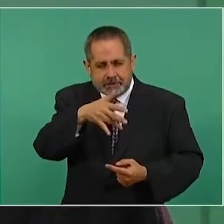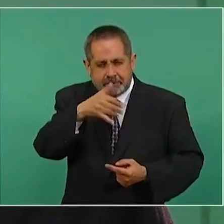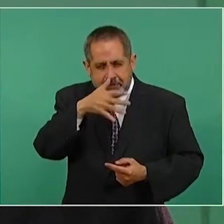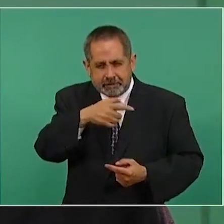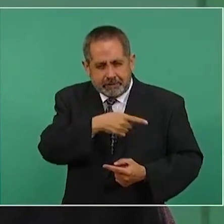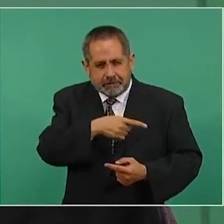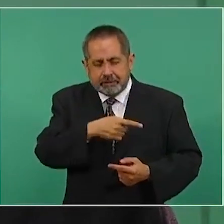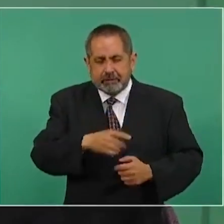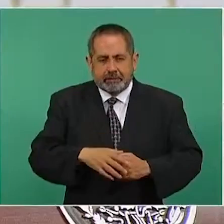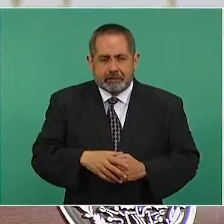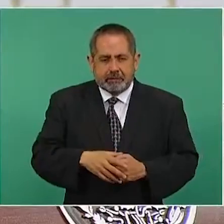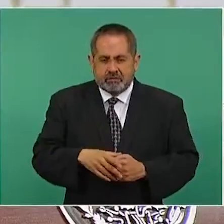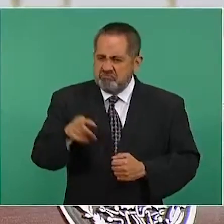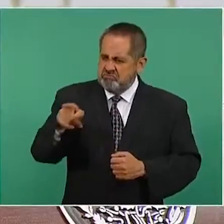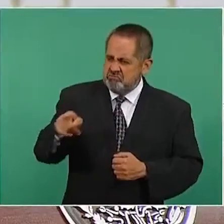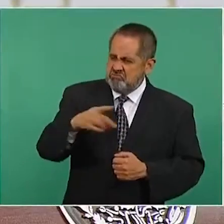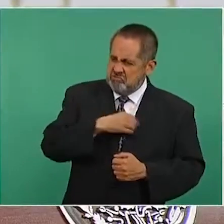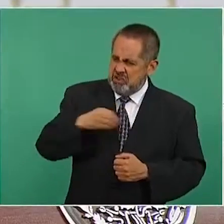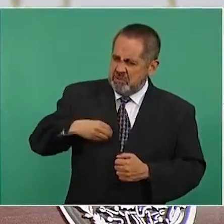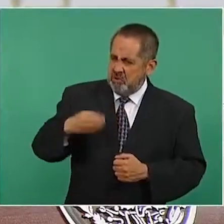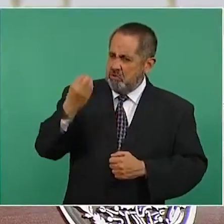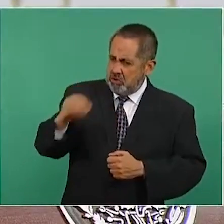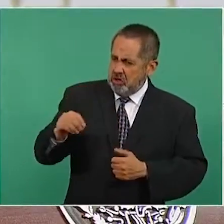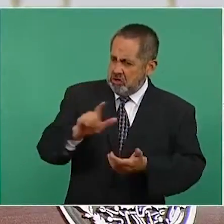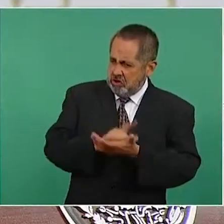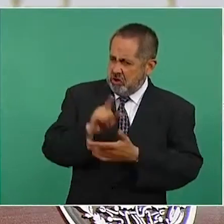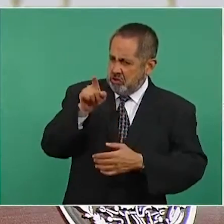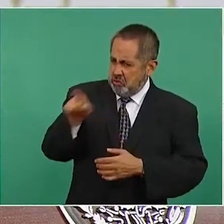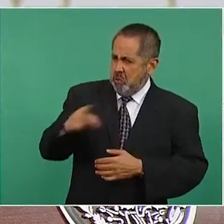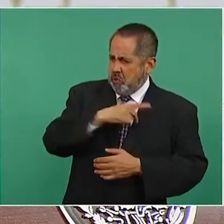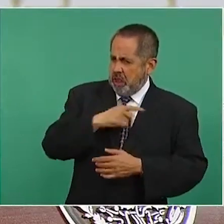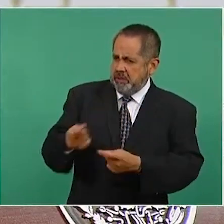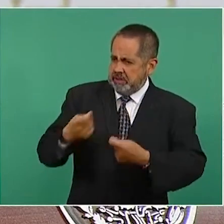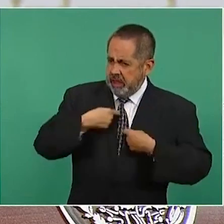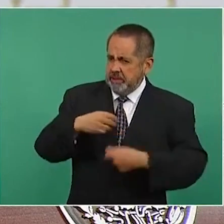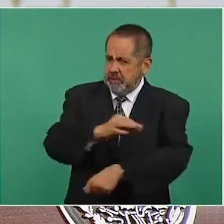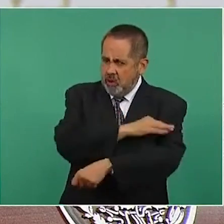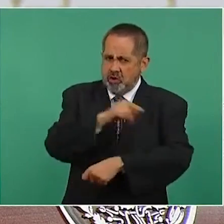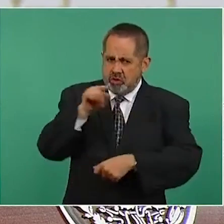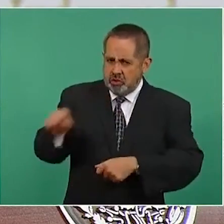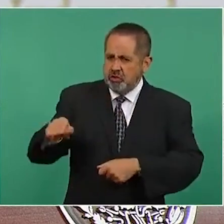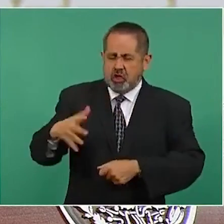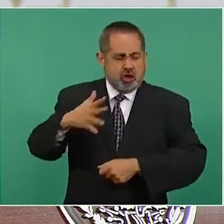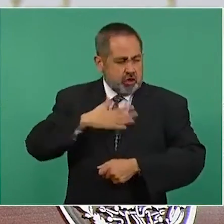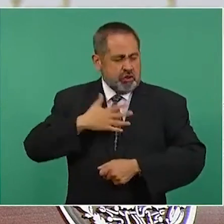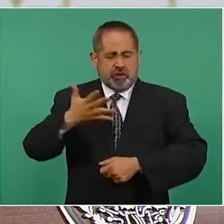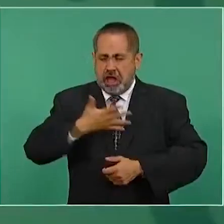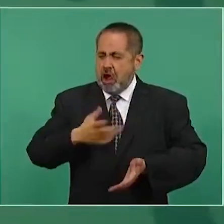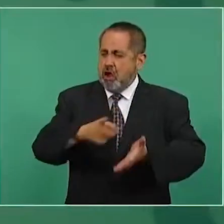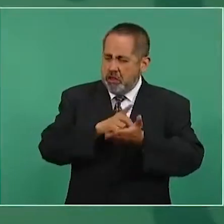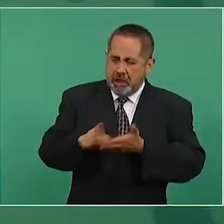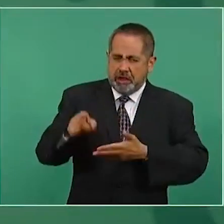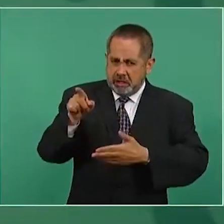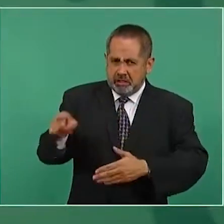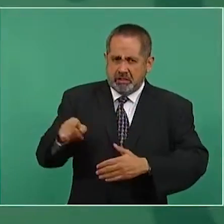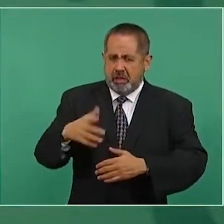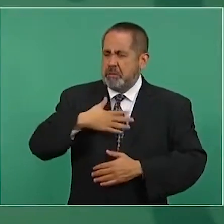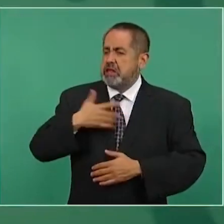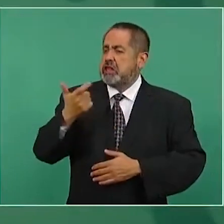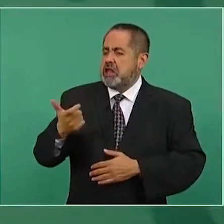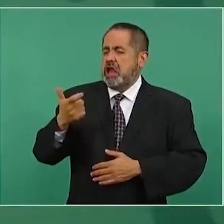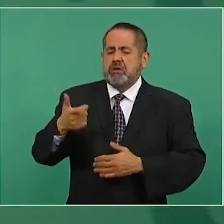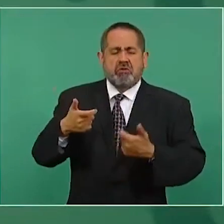Porque tienen la obligación de vacunarnos, es nuestro dinero,